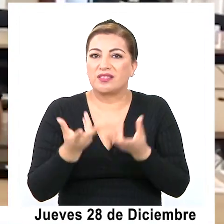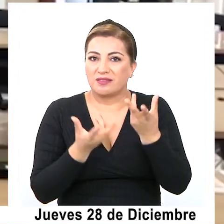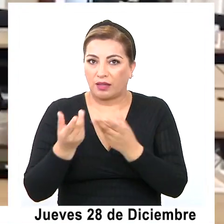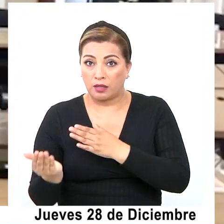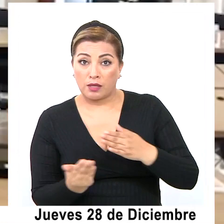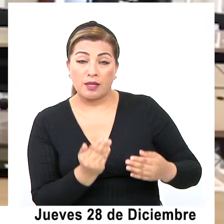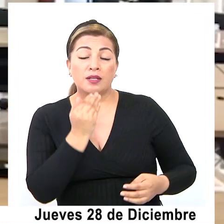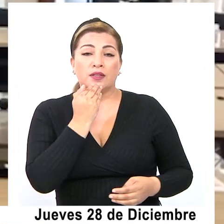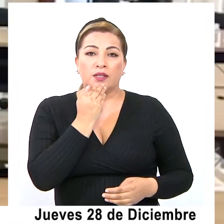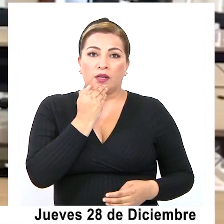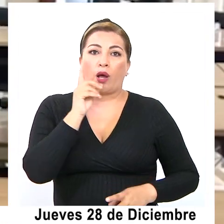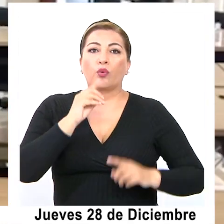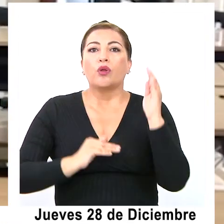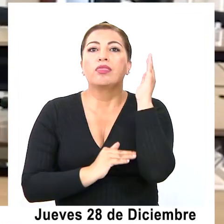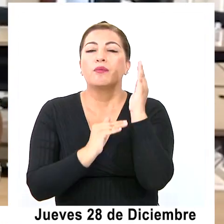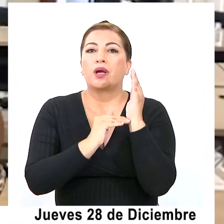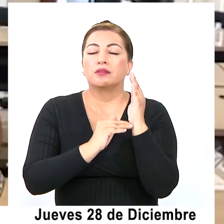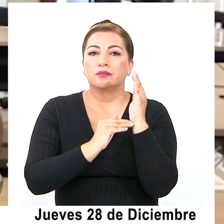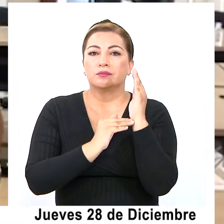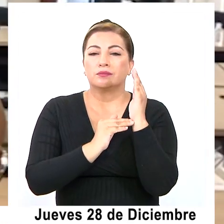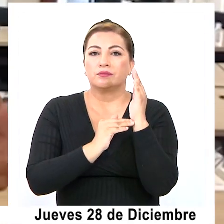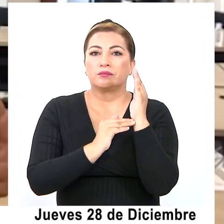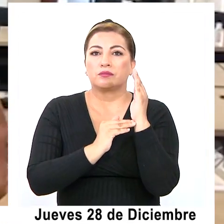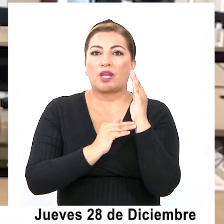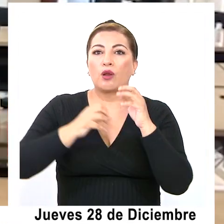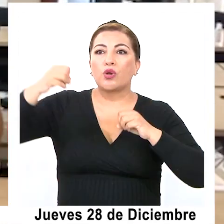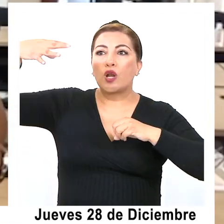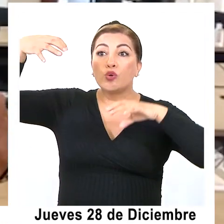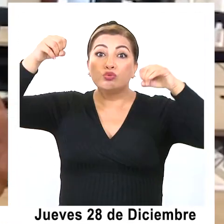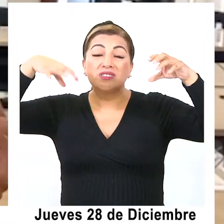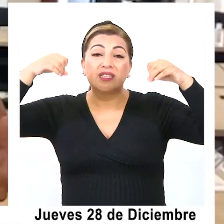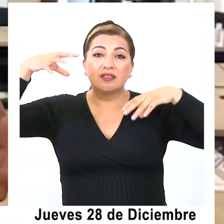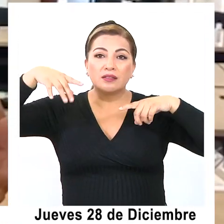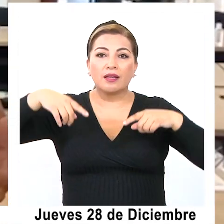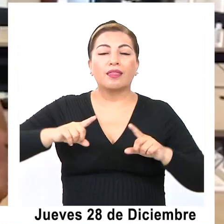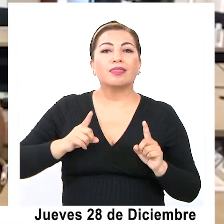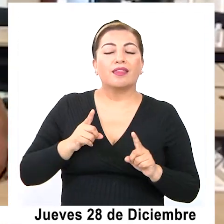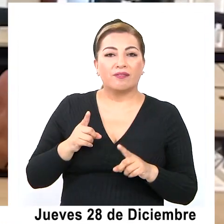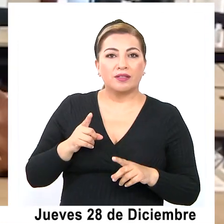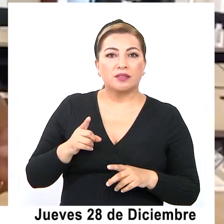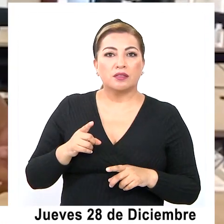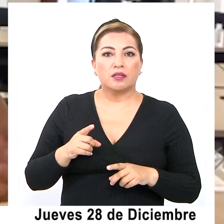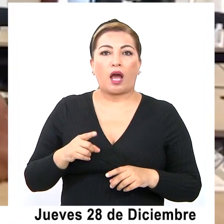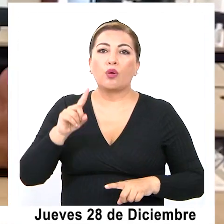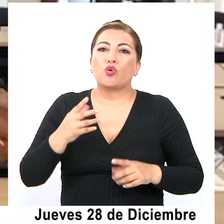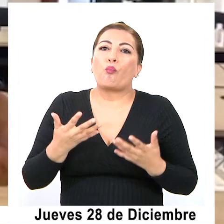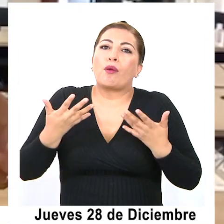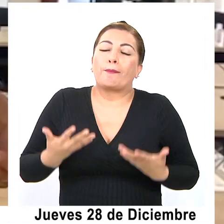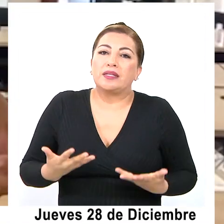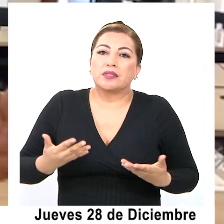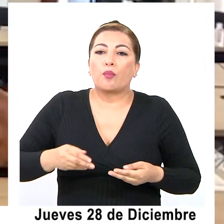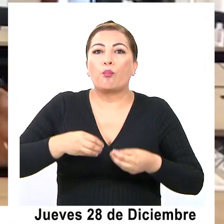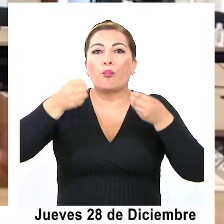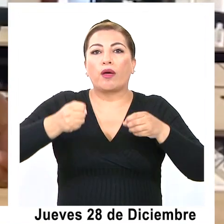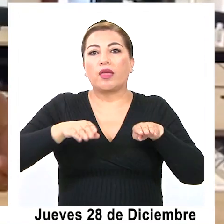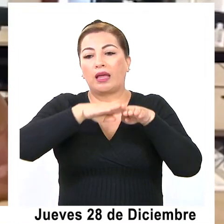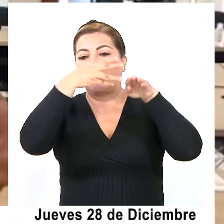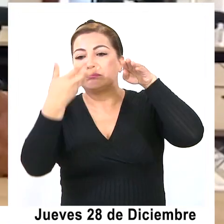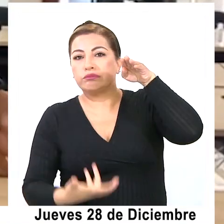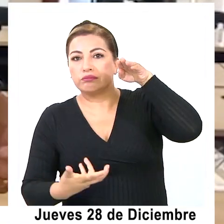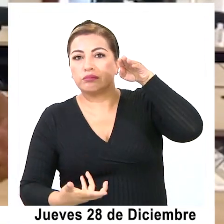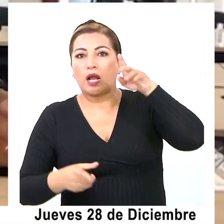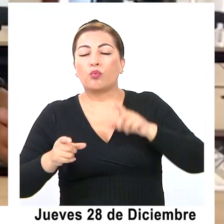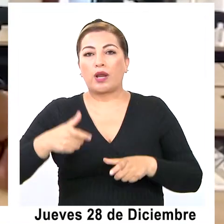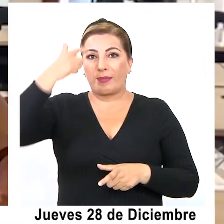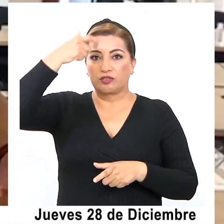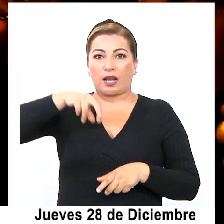También, si viven departamentos y colocan algún tipo de adornos, hay que tomar las circunstancias de que estos no sean muy pesados y que puedan caer causando algún accidente